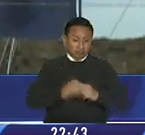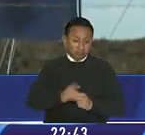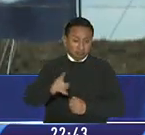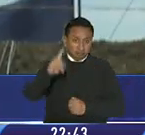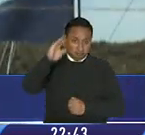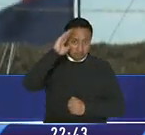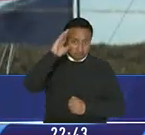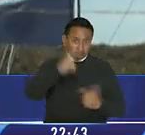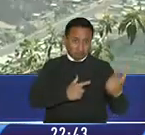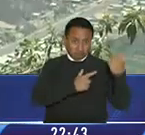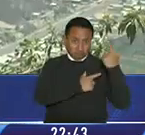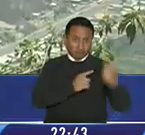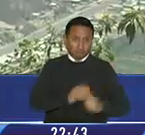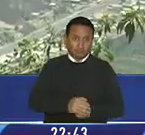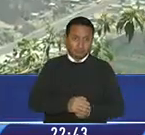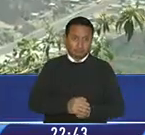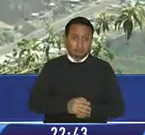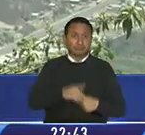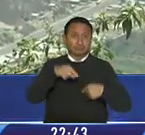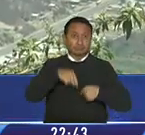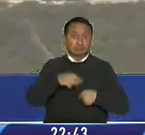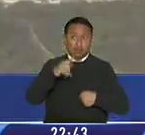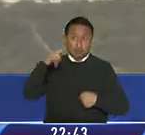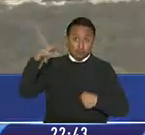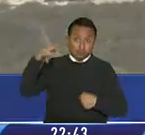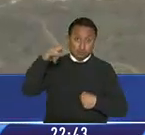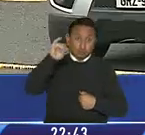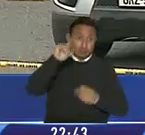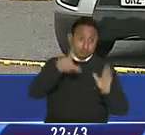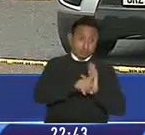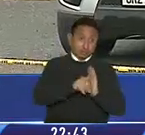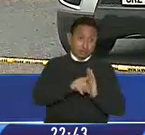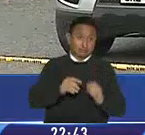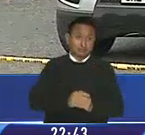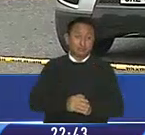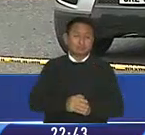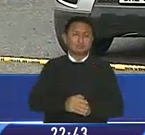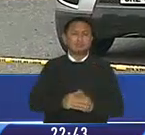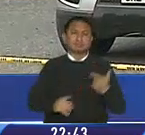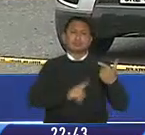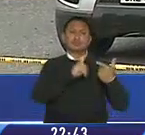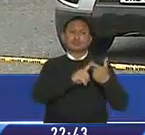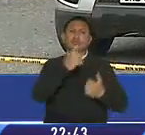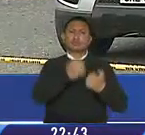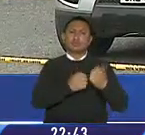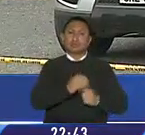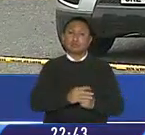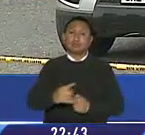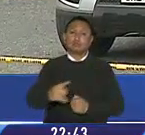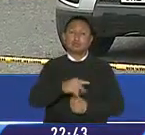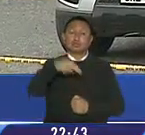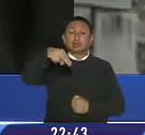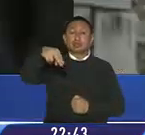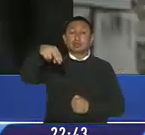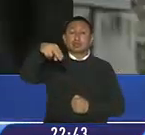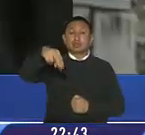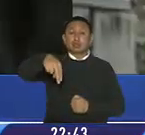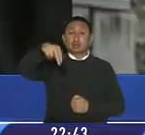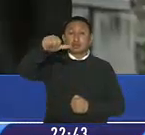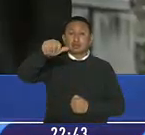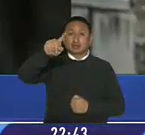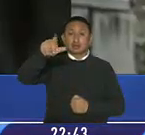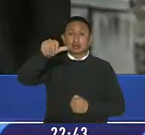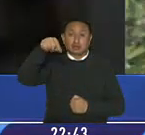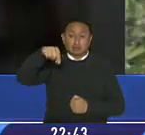militares artefacto que pretendía identificar vuelos irregulares y la segunda polémica el ingreso de Miguel Ángel Nazareno al ministerio de